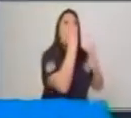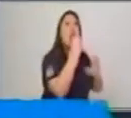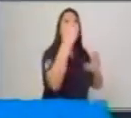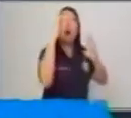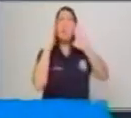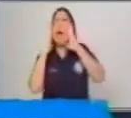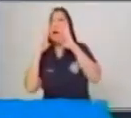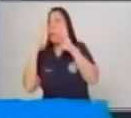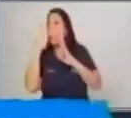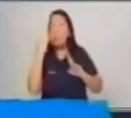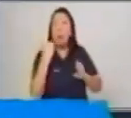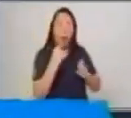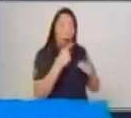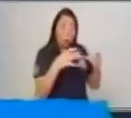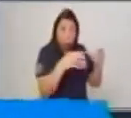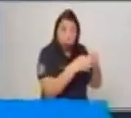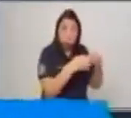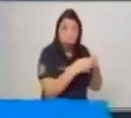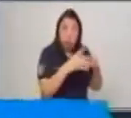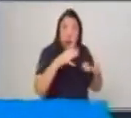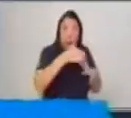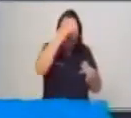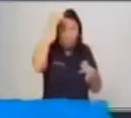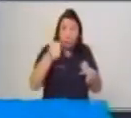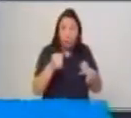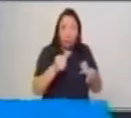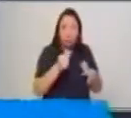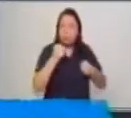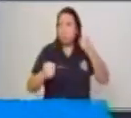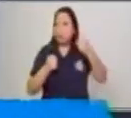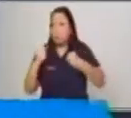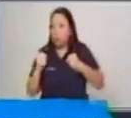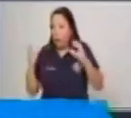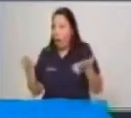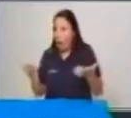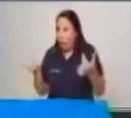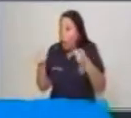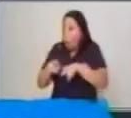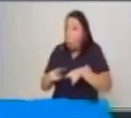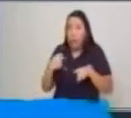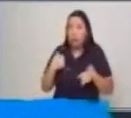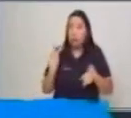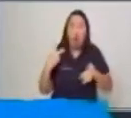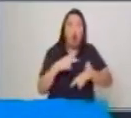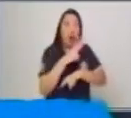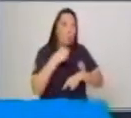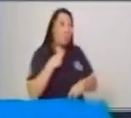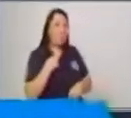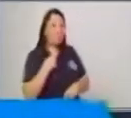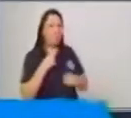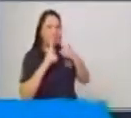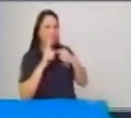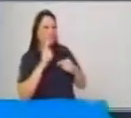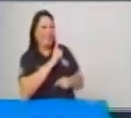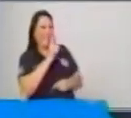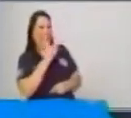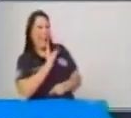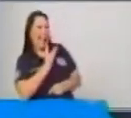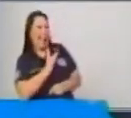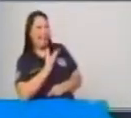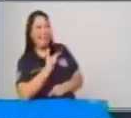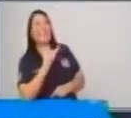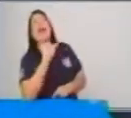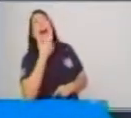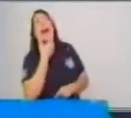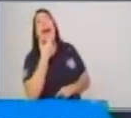que no había ningún lobo. Muy enojados. Y el pastorcito, muy feliz riéndose